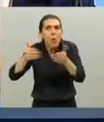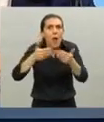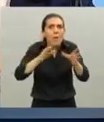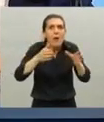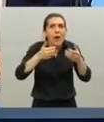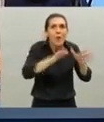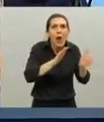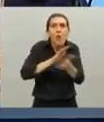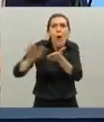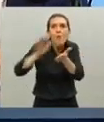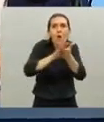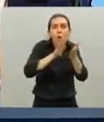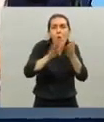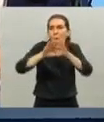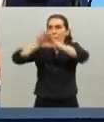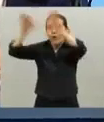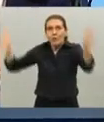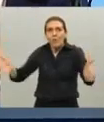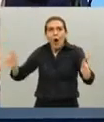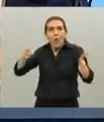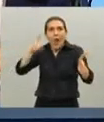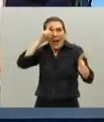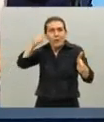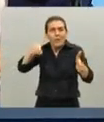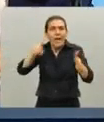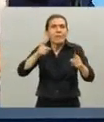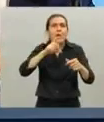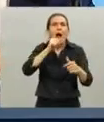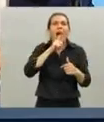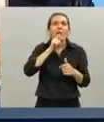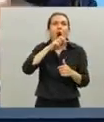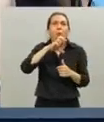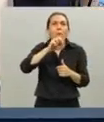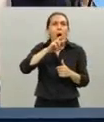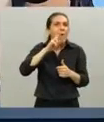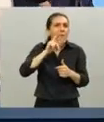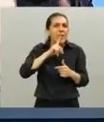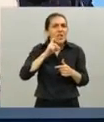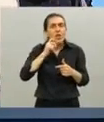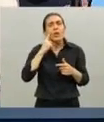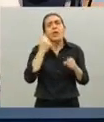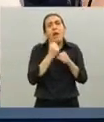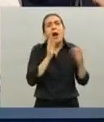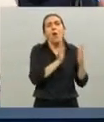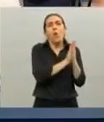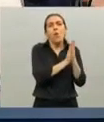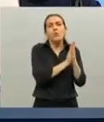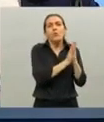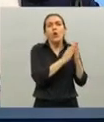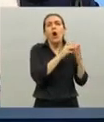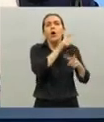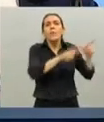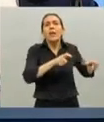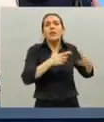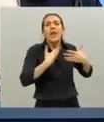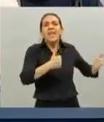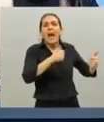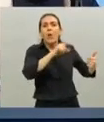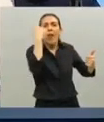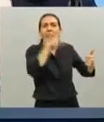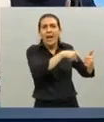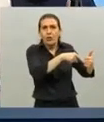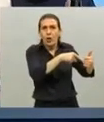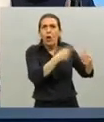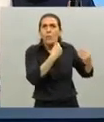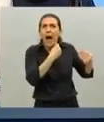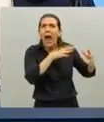el Ministro de Obra Pública Gabriel Catopodis está haciendo una tarea junto con Salud de Nación para generarle la infraestructura y